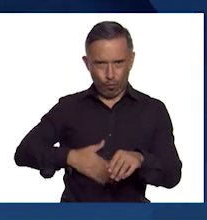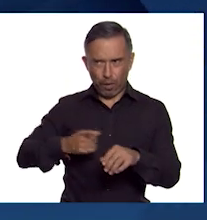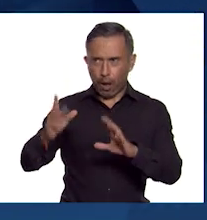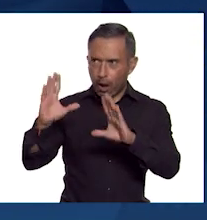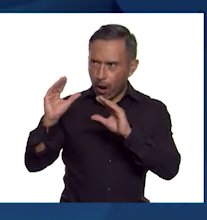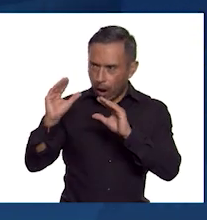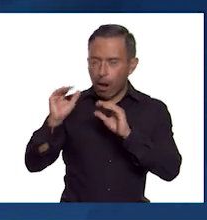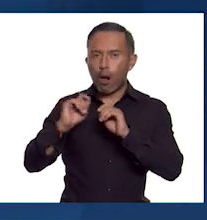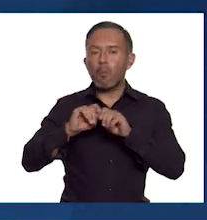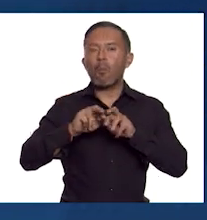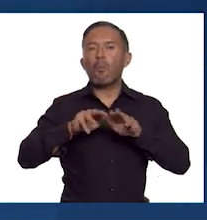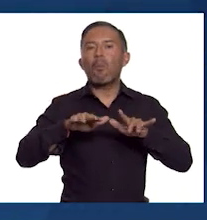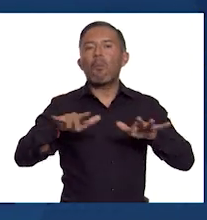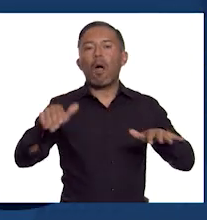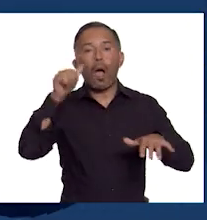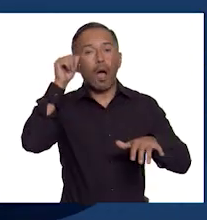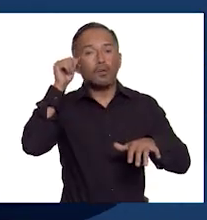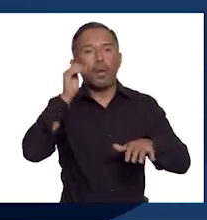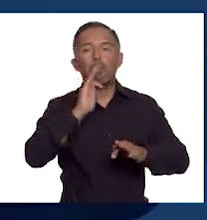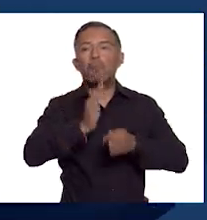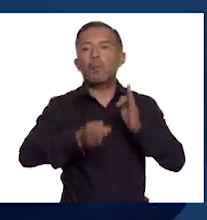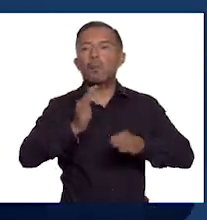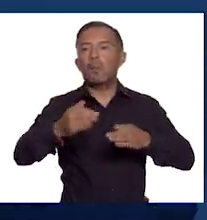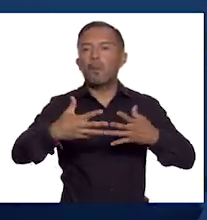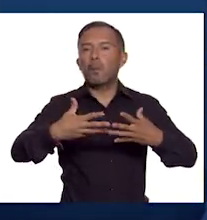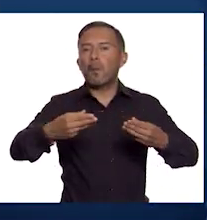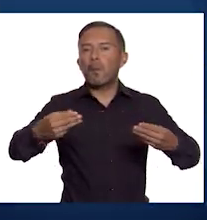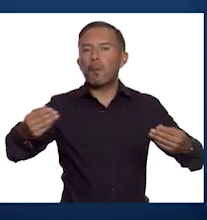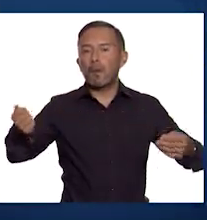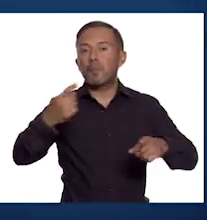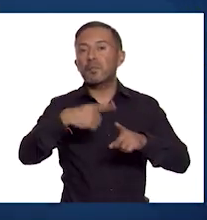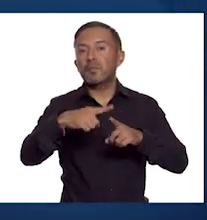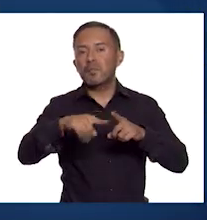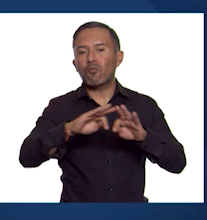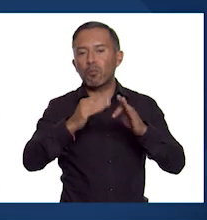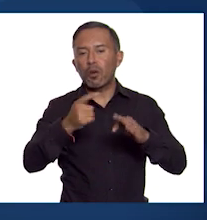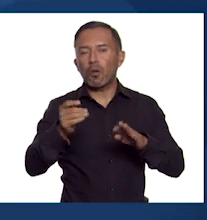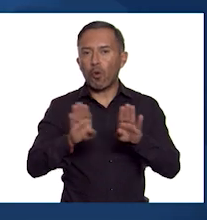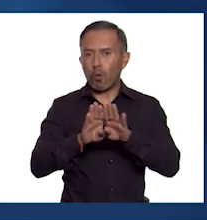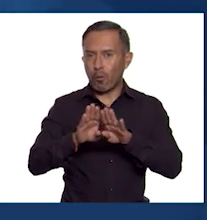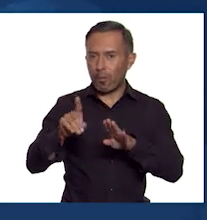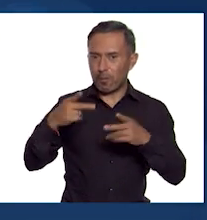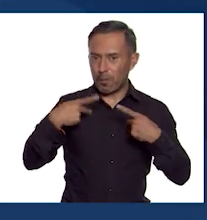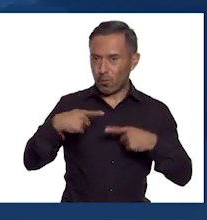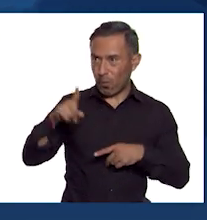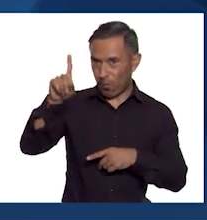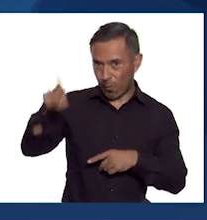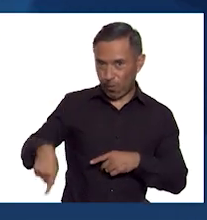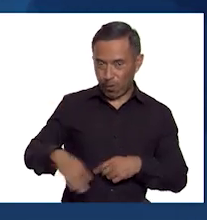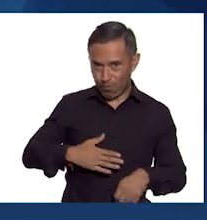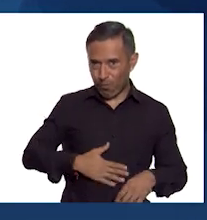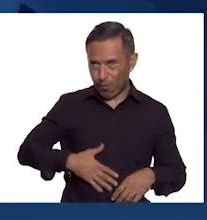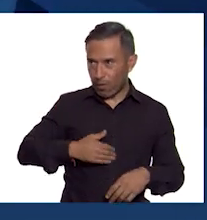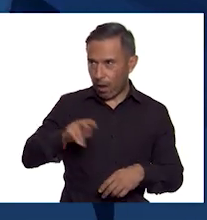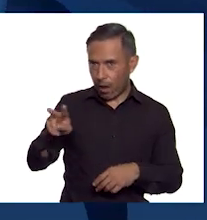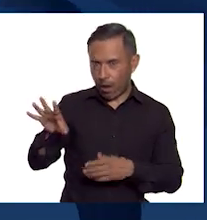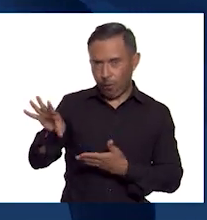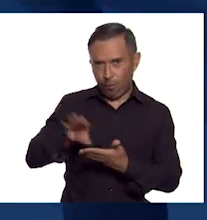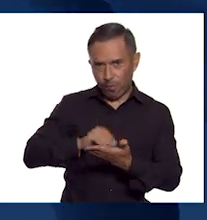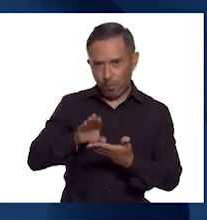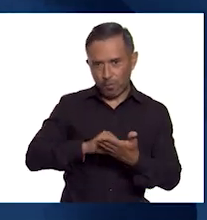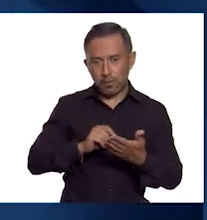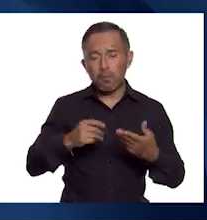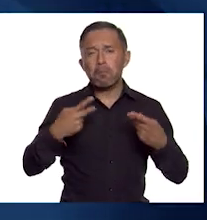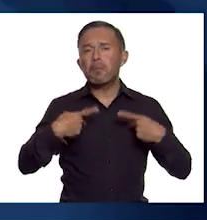expandió por Asia, las figuras y representaciones fueron adoptando la fisionomía de quienes practicaban el budismo para reafirmar que